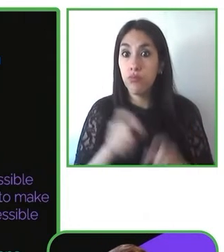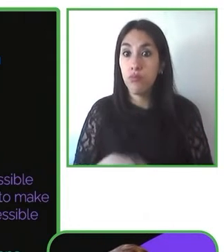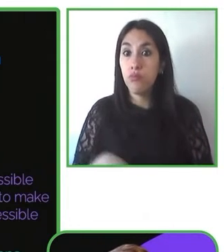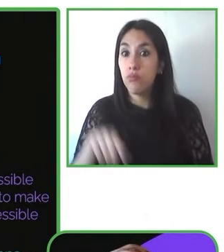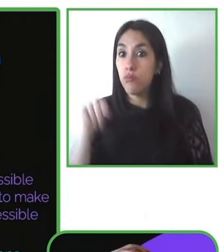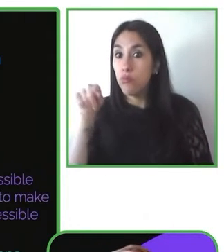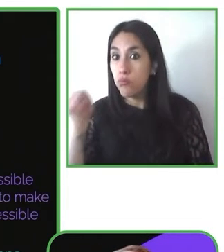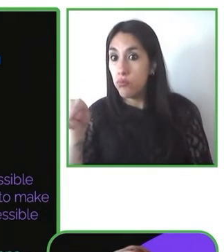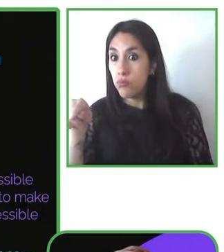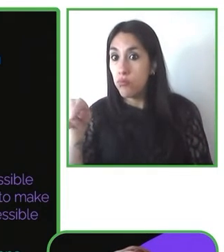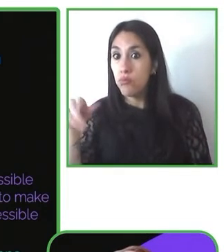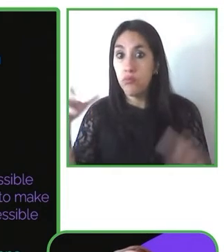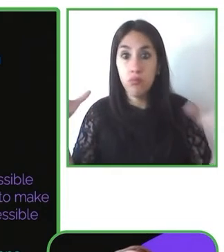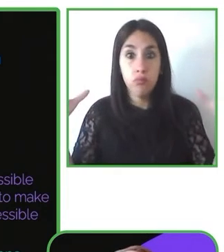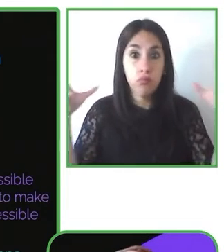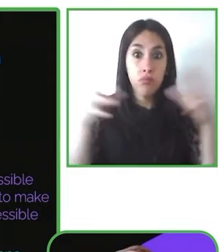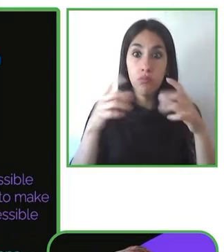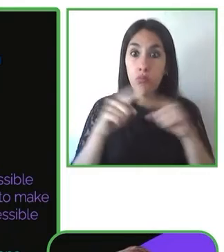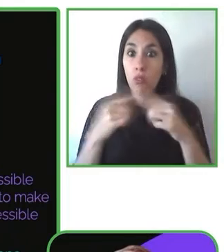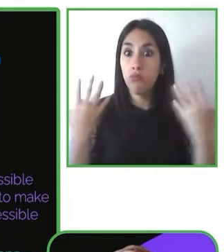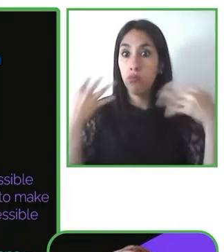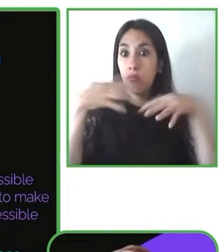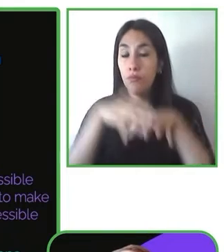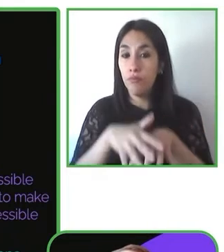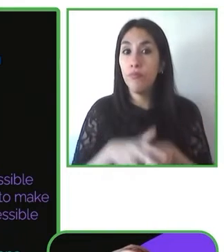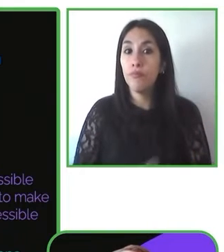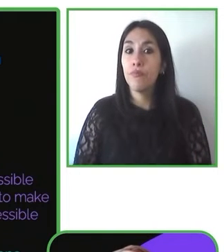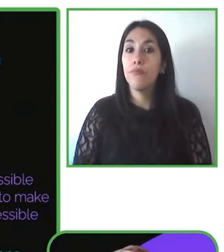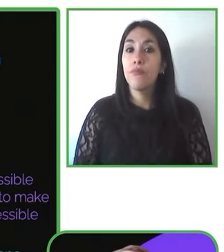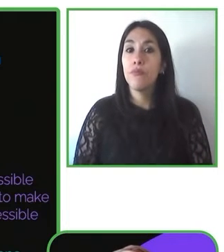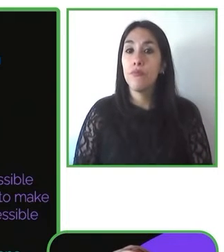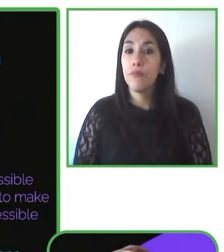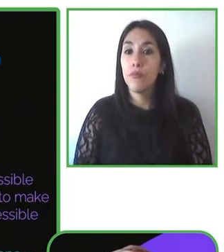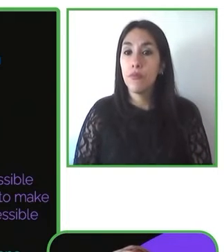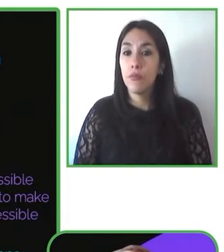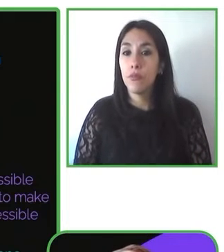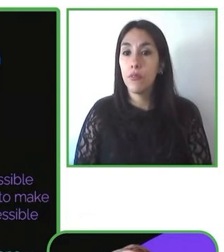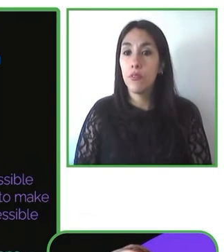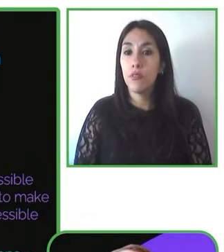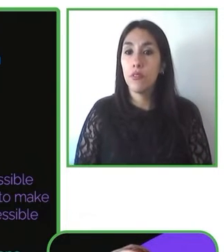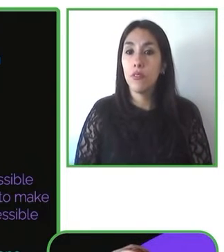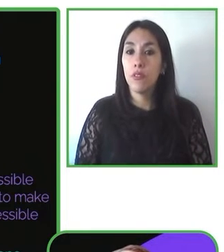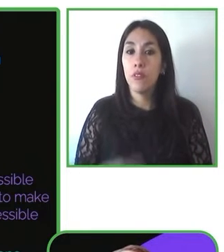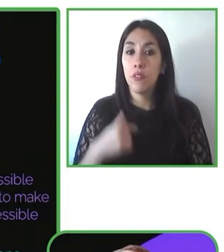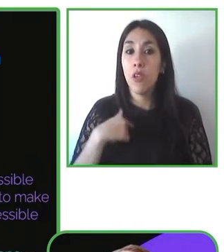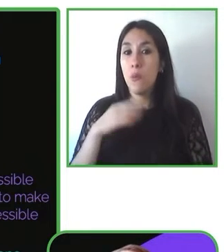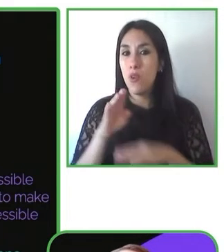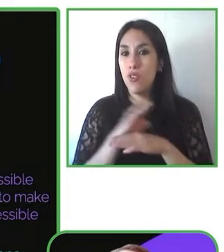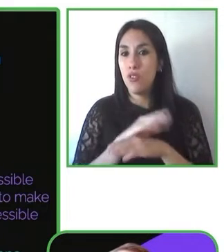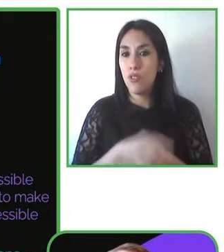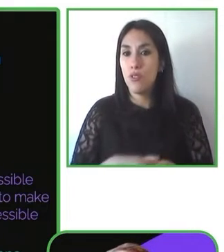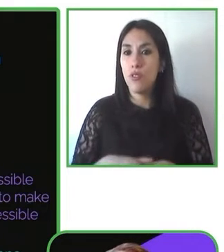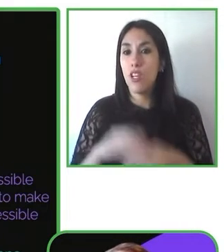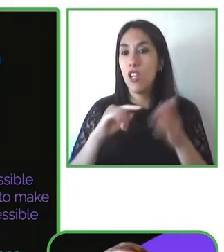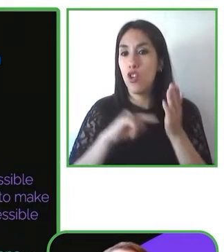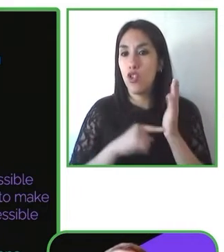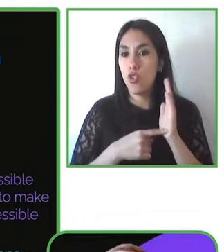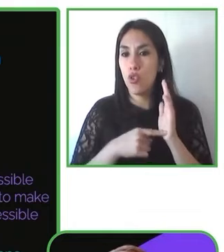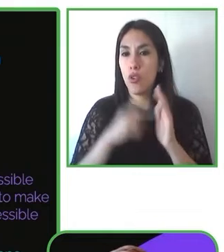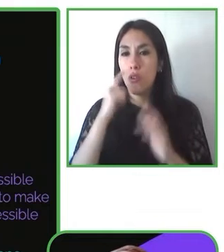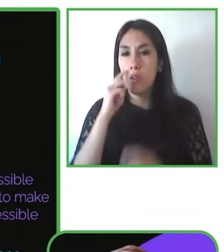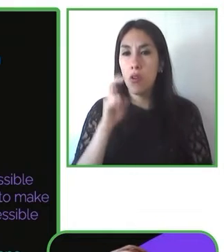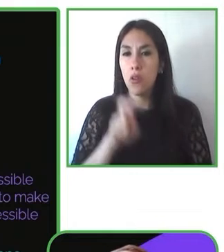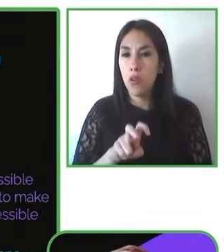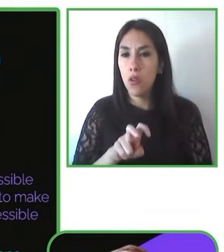Entendemos nuestro rol como empresa de tecnología de reforzar y reducir la